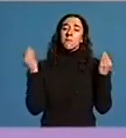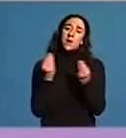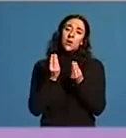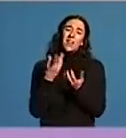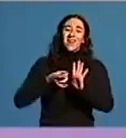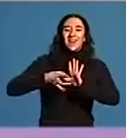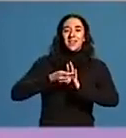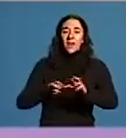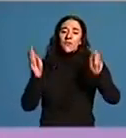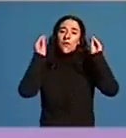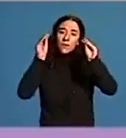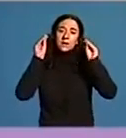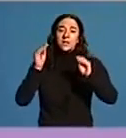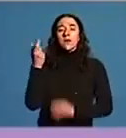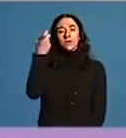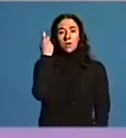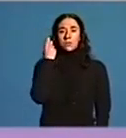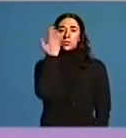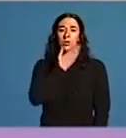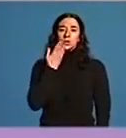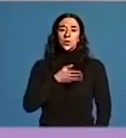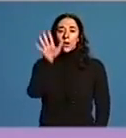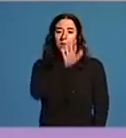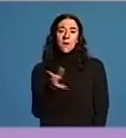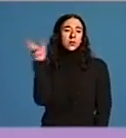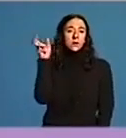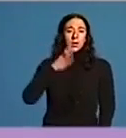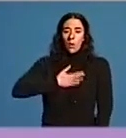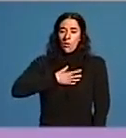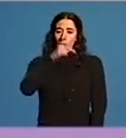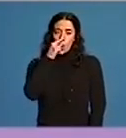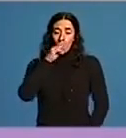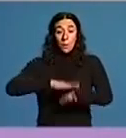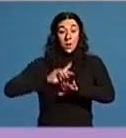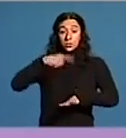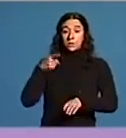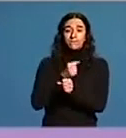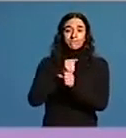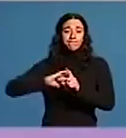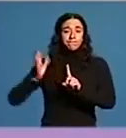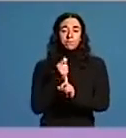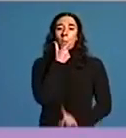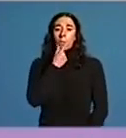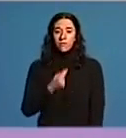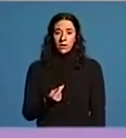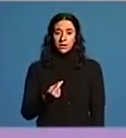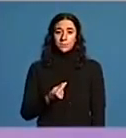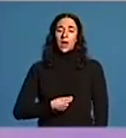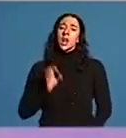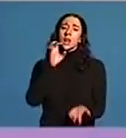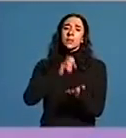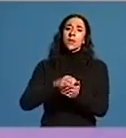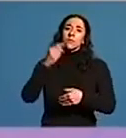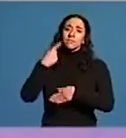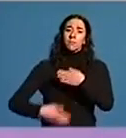formativa dos alunos da Escola de Imaxe son de lugo para a súa posterior integración laboral. O centro abre o prazo de matrícula